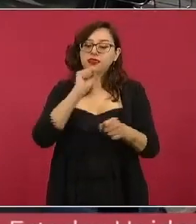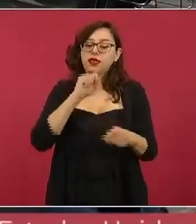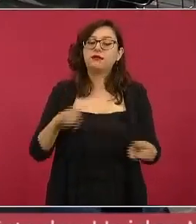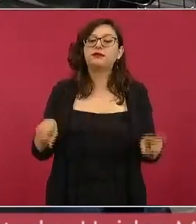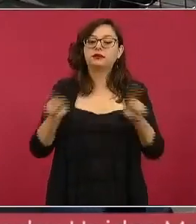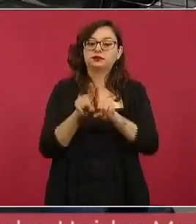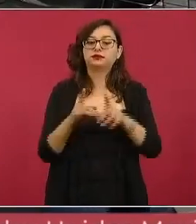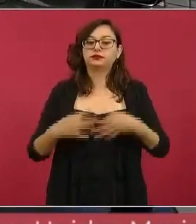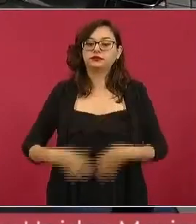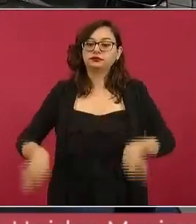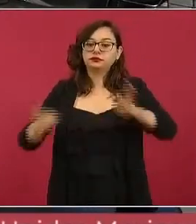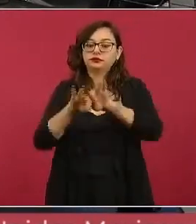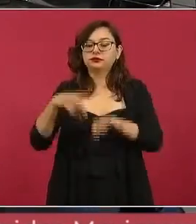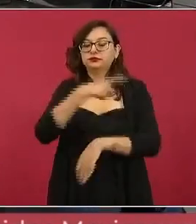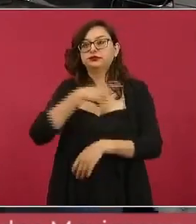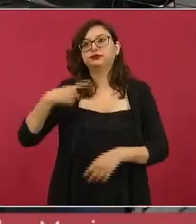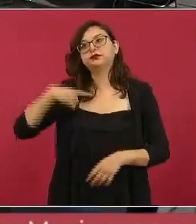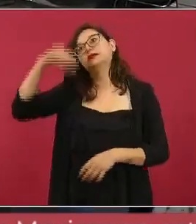de beneficio